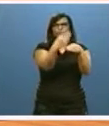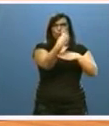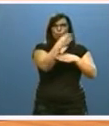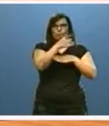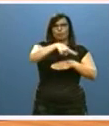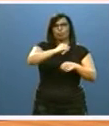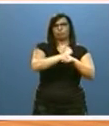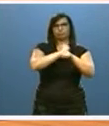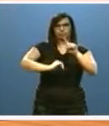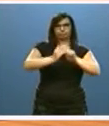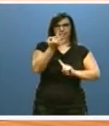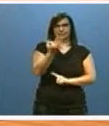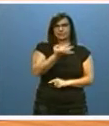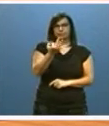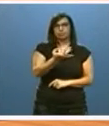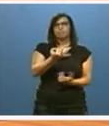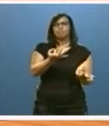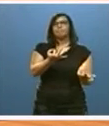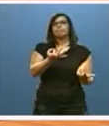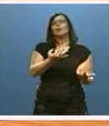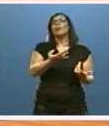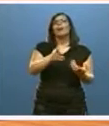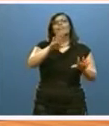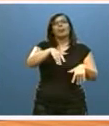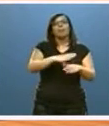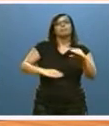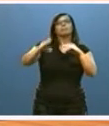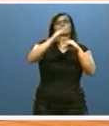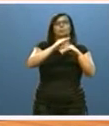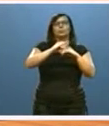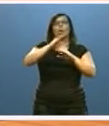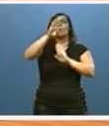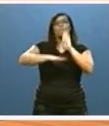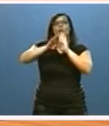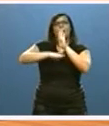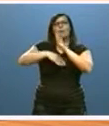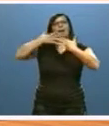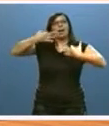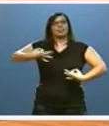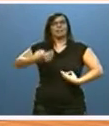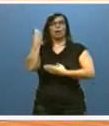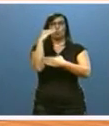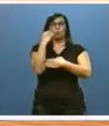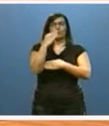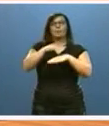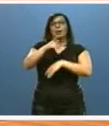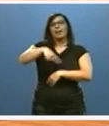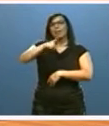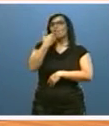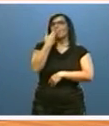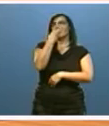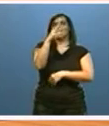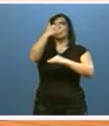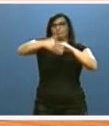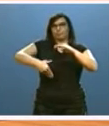políticas de empleo. Y nos está permitiendo complementar el programa de garantía juvenil previsto para jóvenes de hasta 30 años